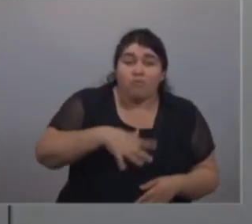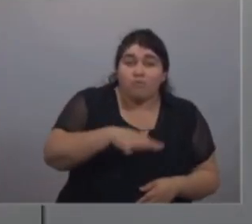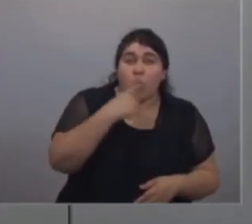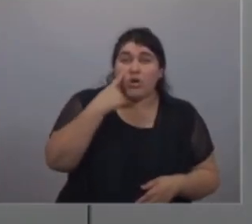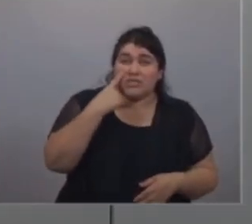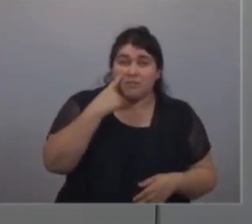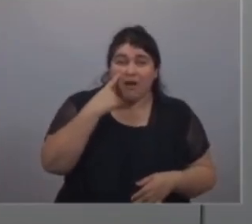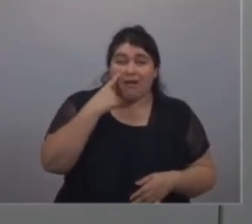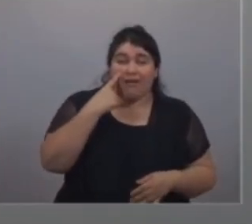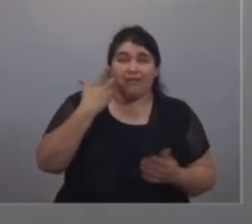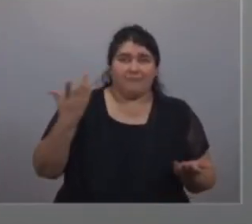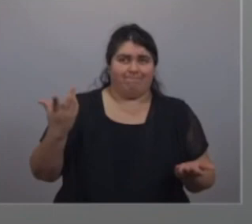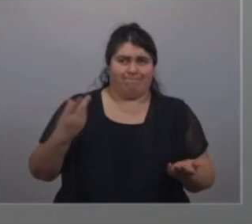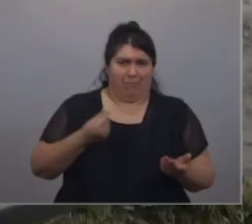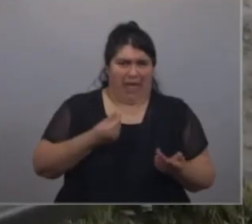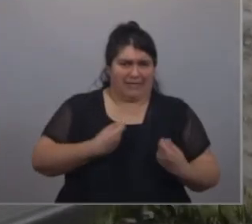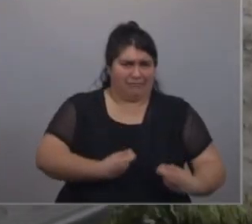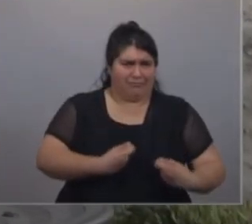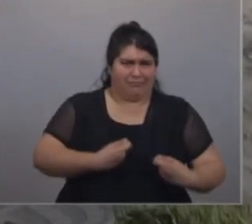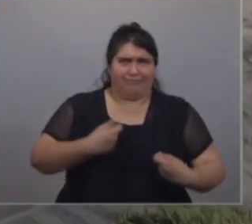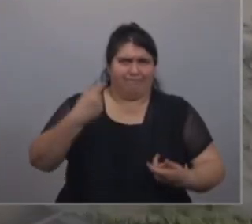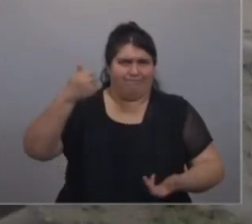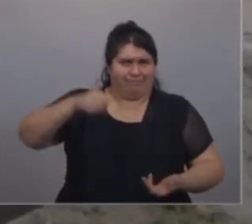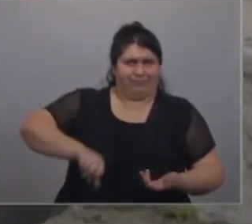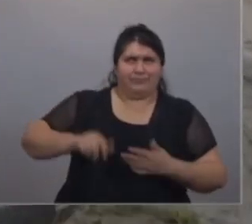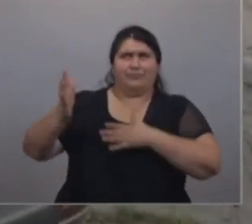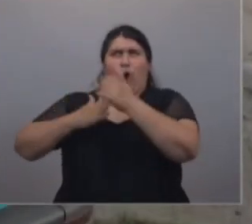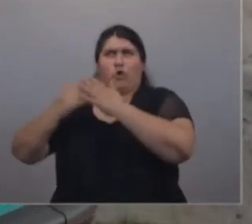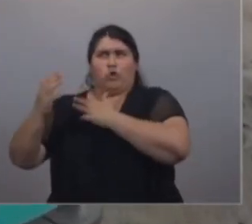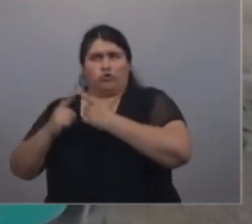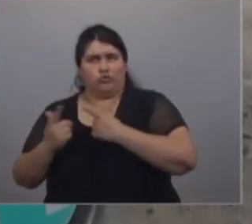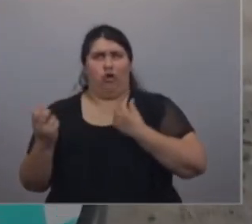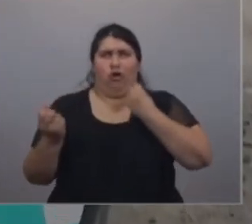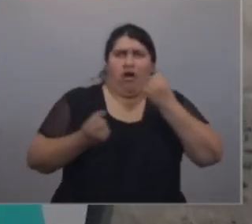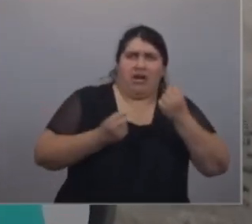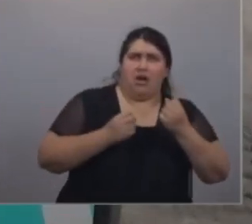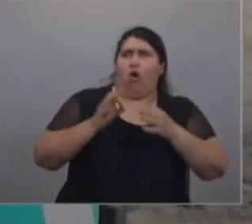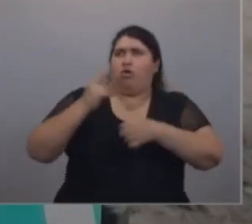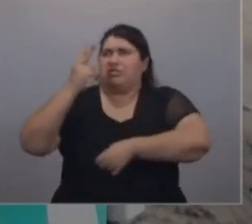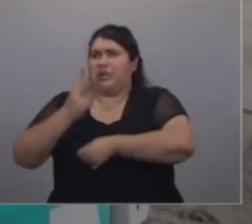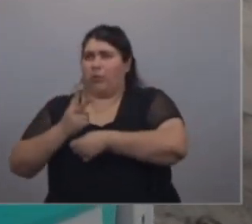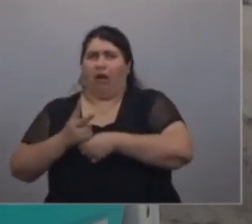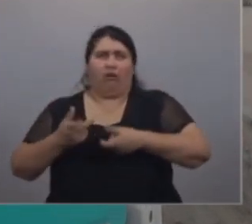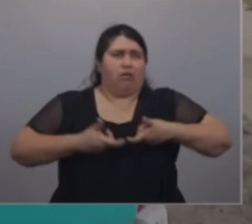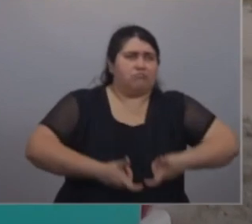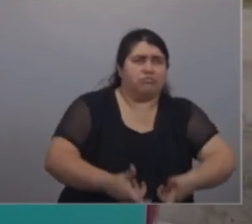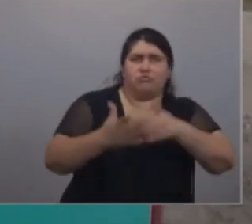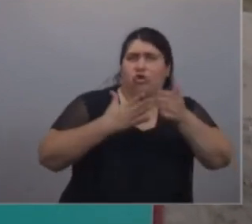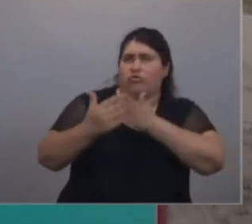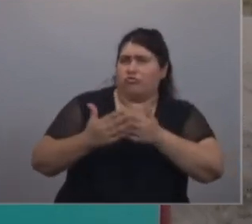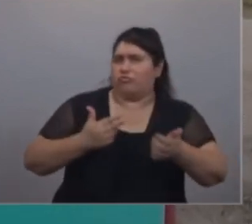tuvieron acceso a la salud como merecen, como corresponde, y a contramano de los privatistas, de los